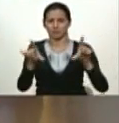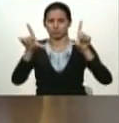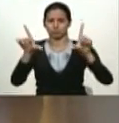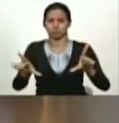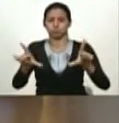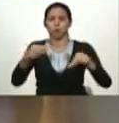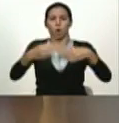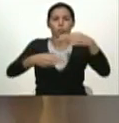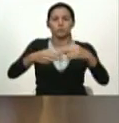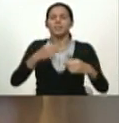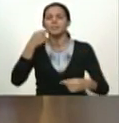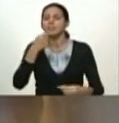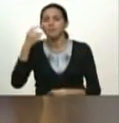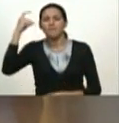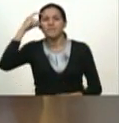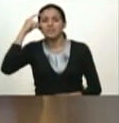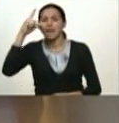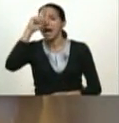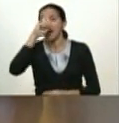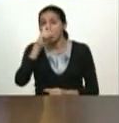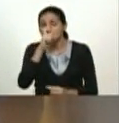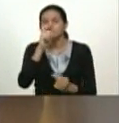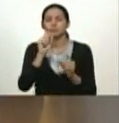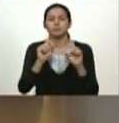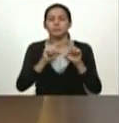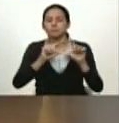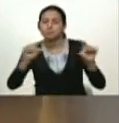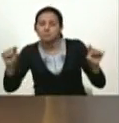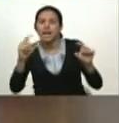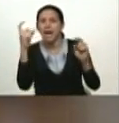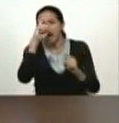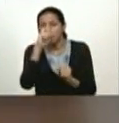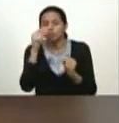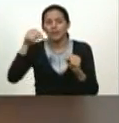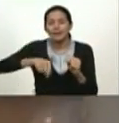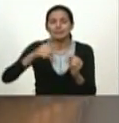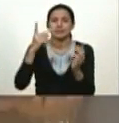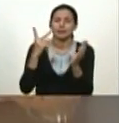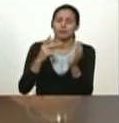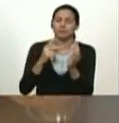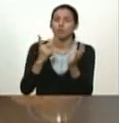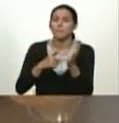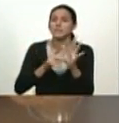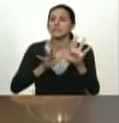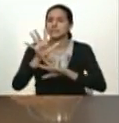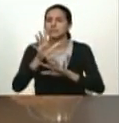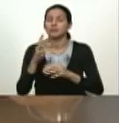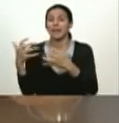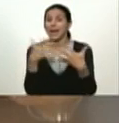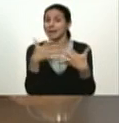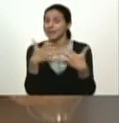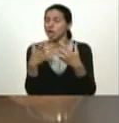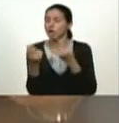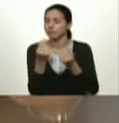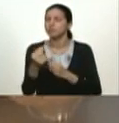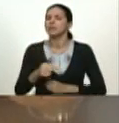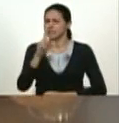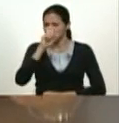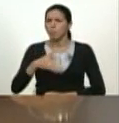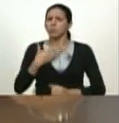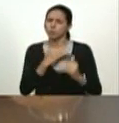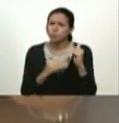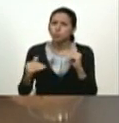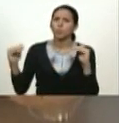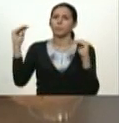construida y entregada en el año de la guerra económica para que en esta generación no se olvide las generaciones futuras que fuimos capaces de pasar esta guerra